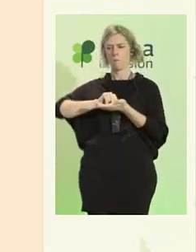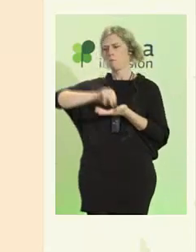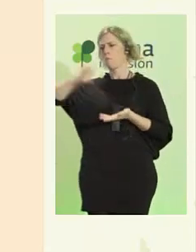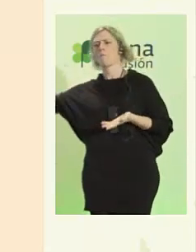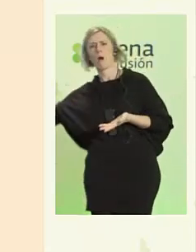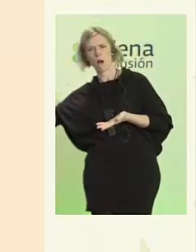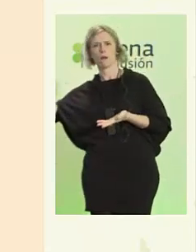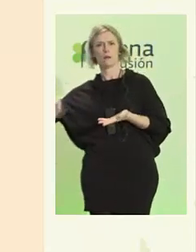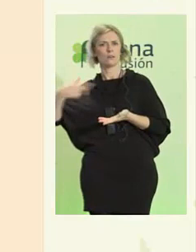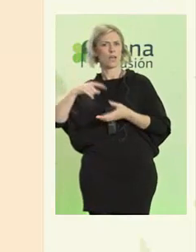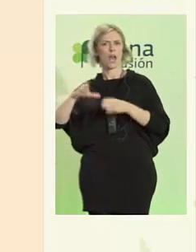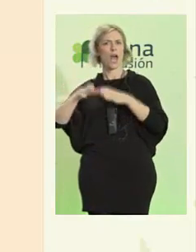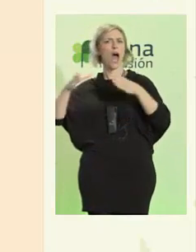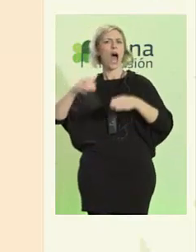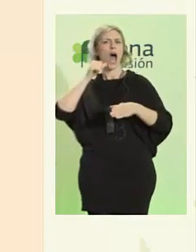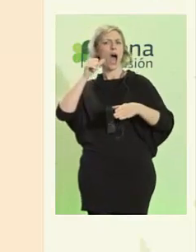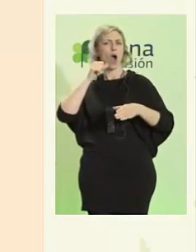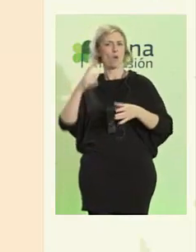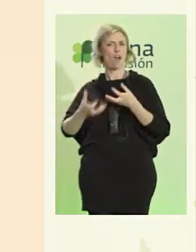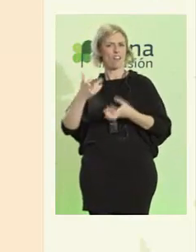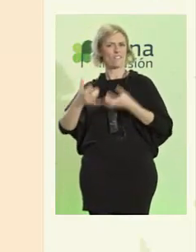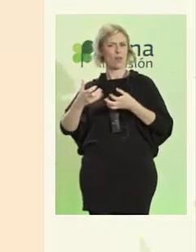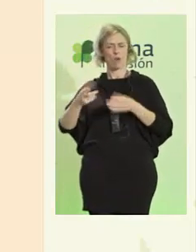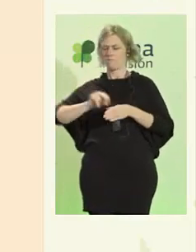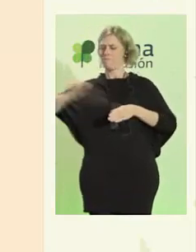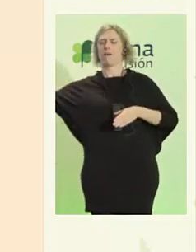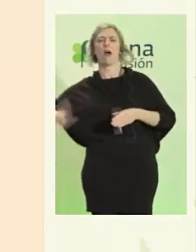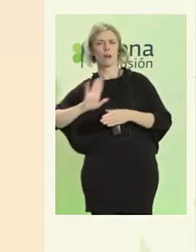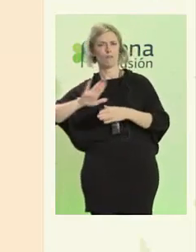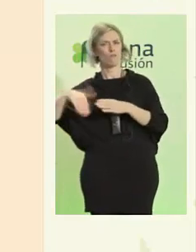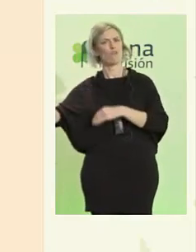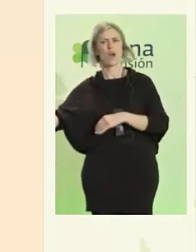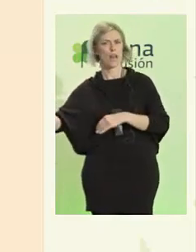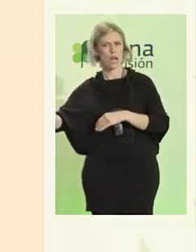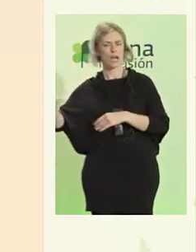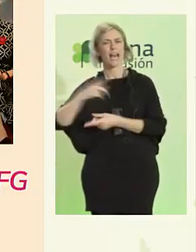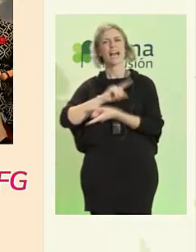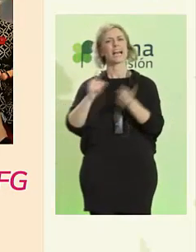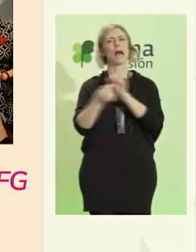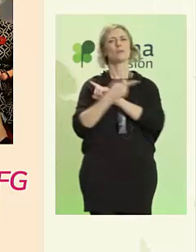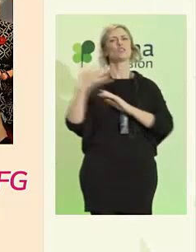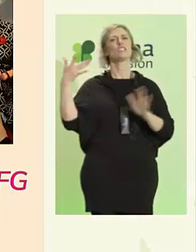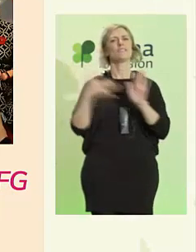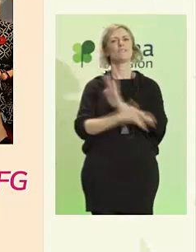hirviendo. El cambio exige precisamente coraje, valentía.